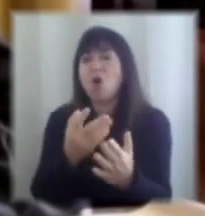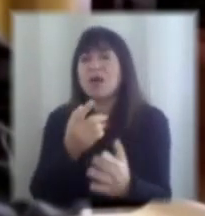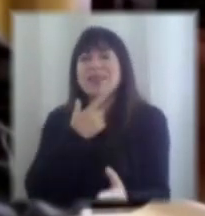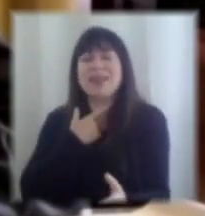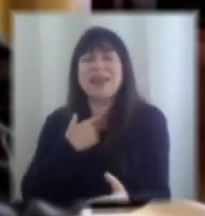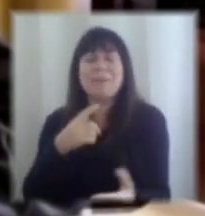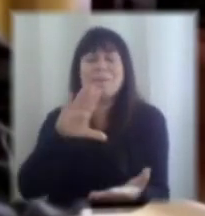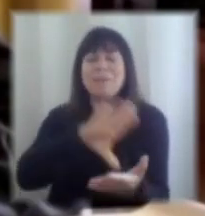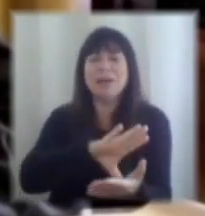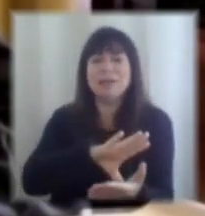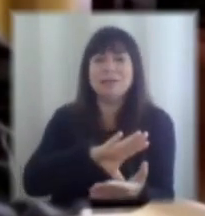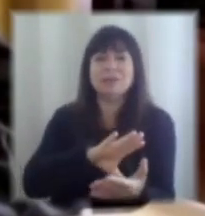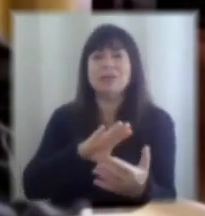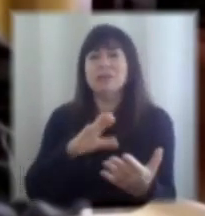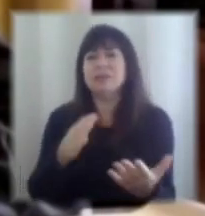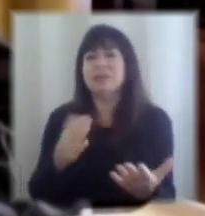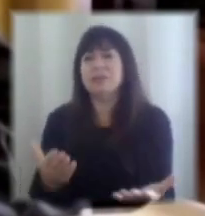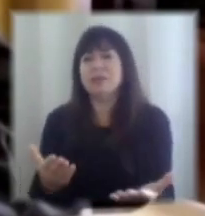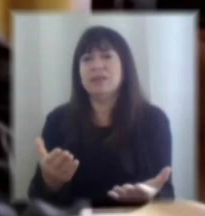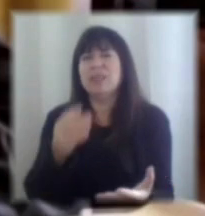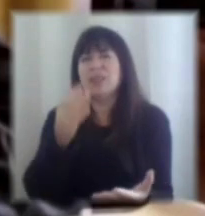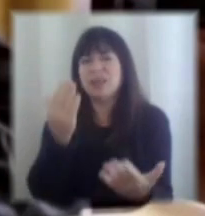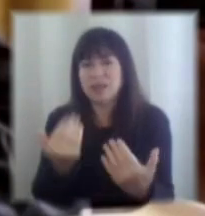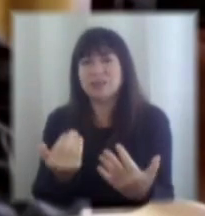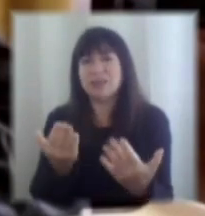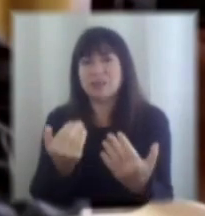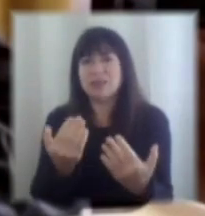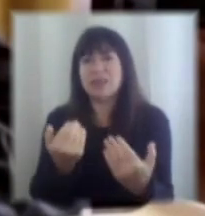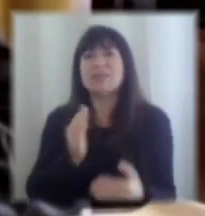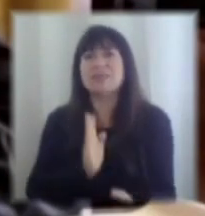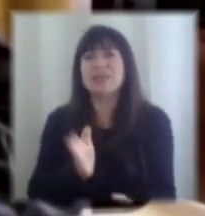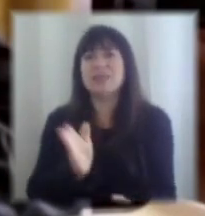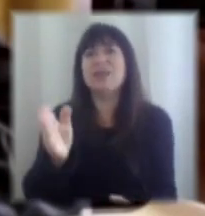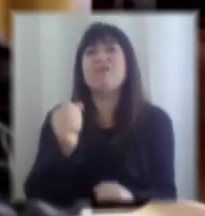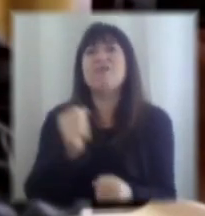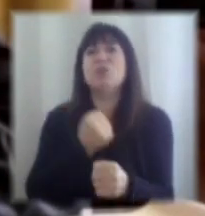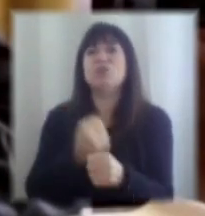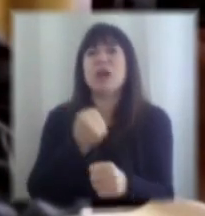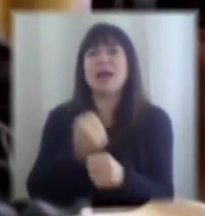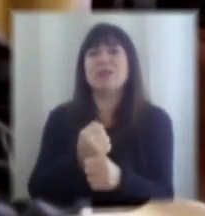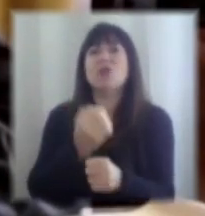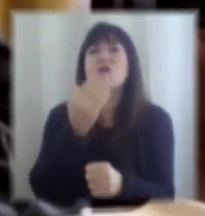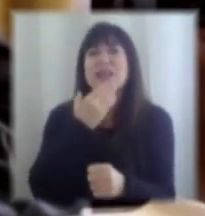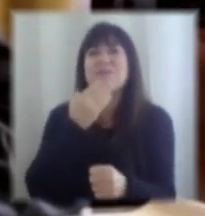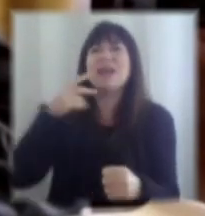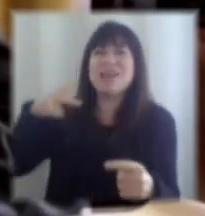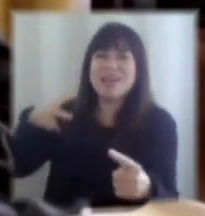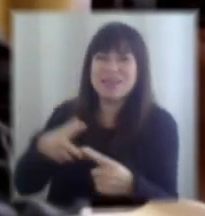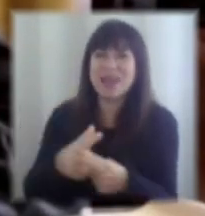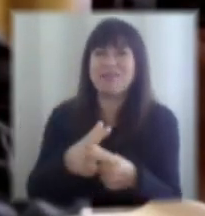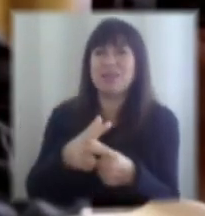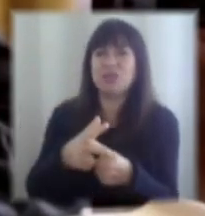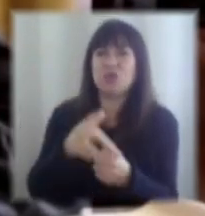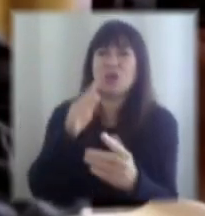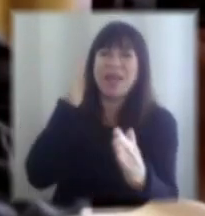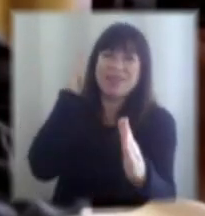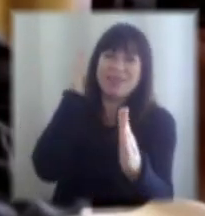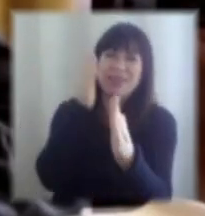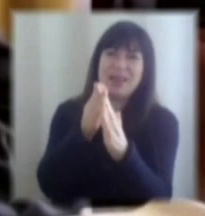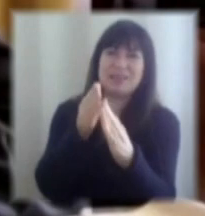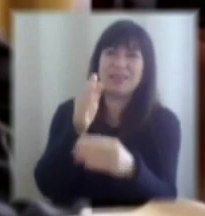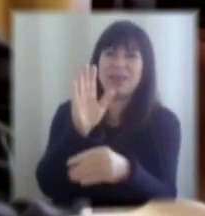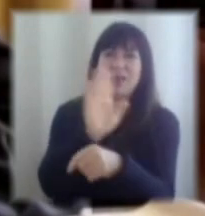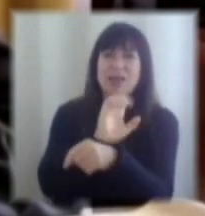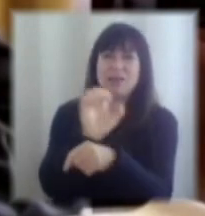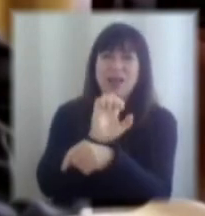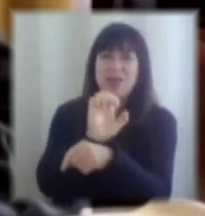etcétera requieren seguir funcionando y requieren quizás intervenciones más directas del Estado ya sea a